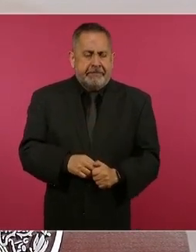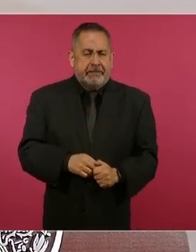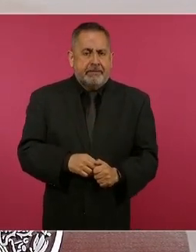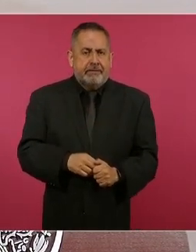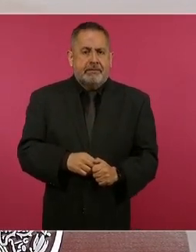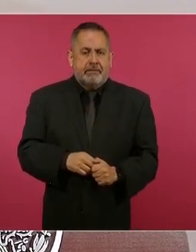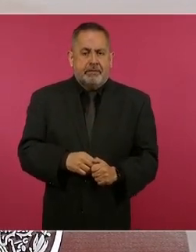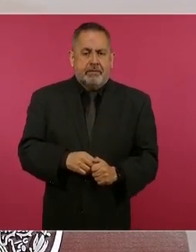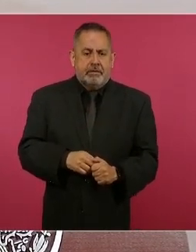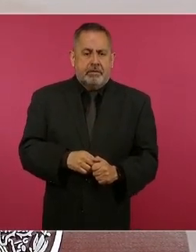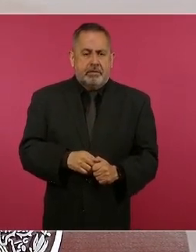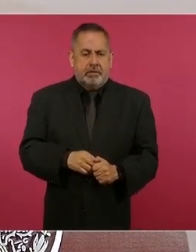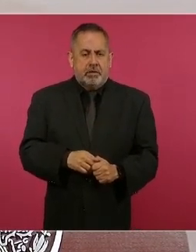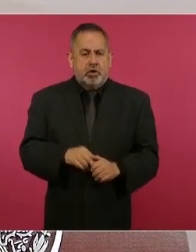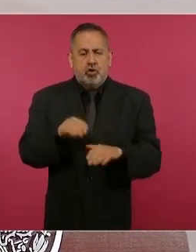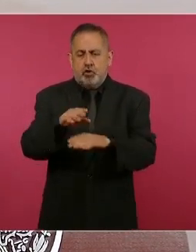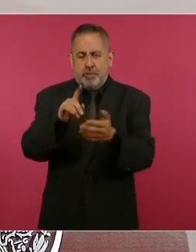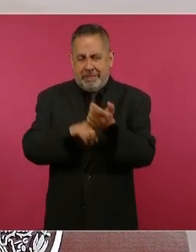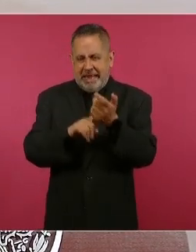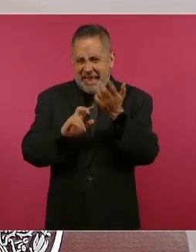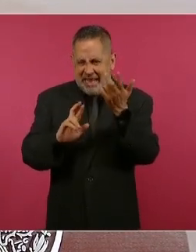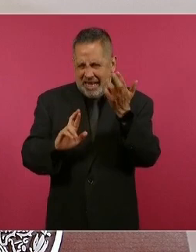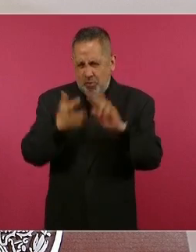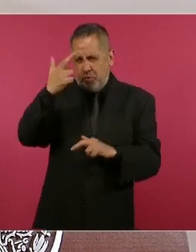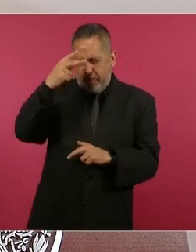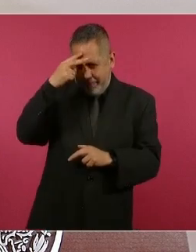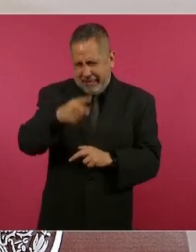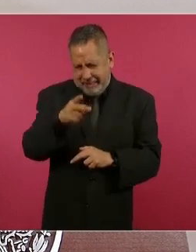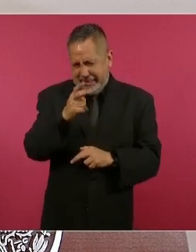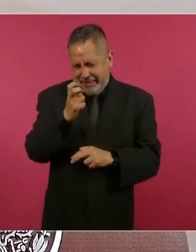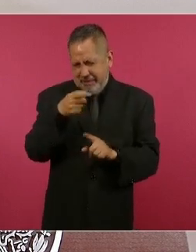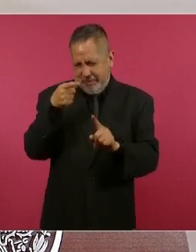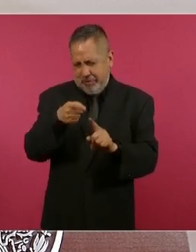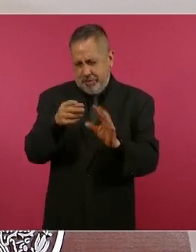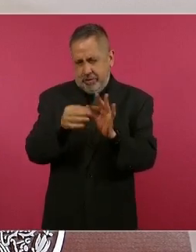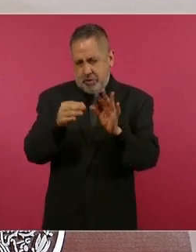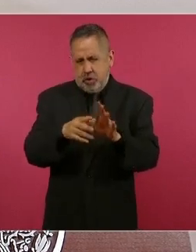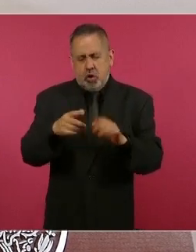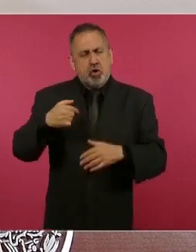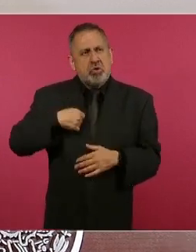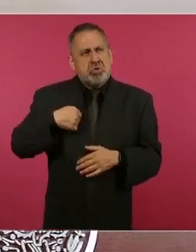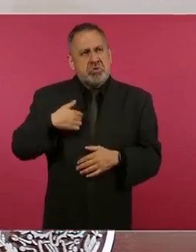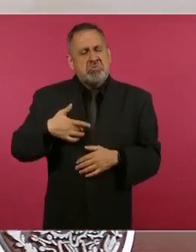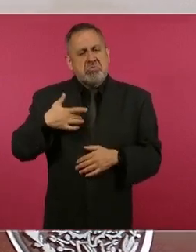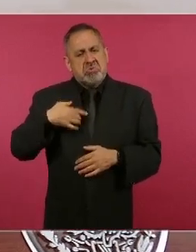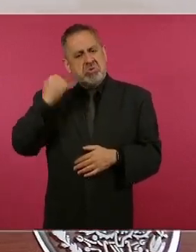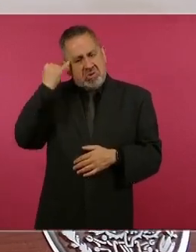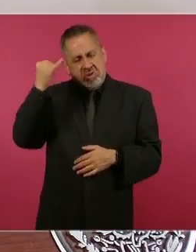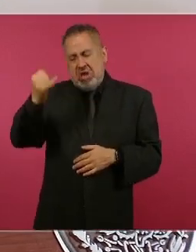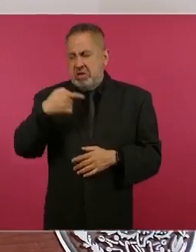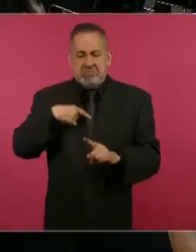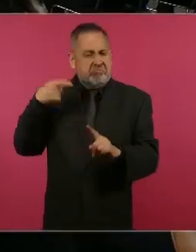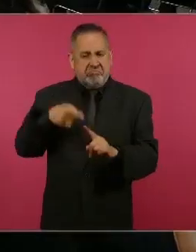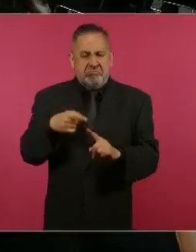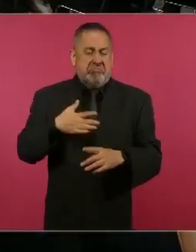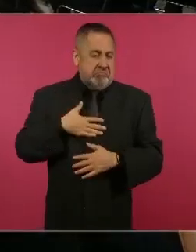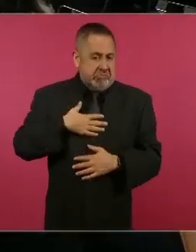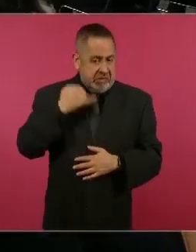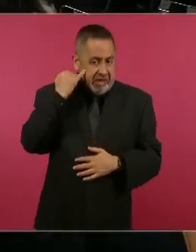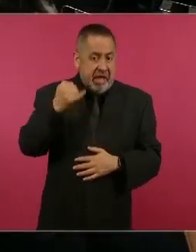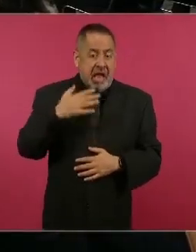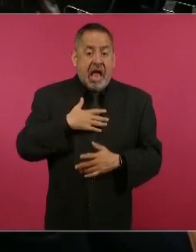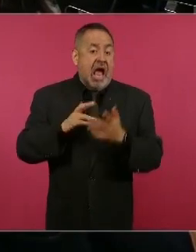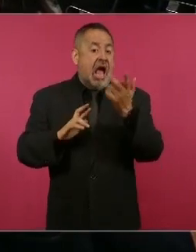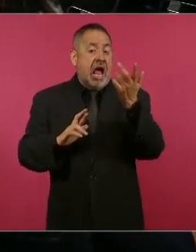Hablando nada más de la Revolución Mexicana, yo sostengo que la revolución